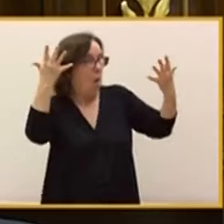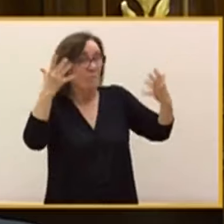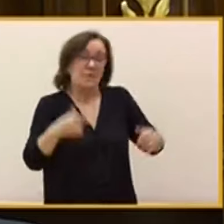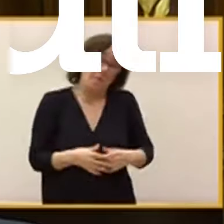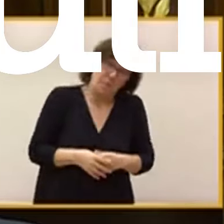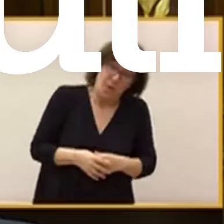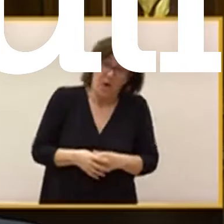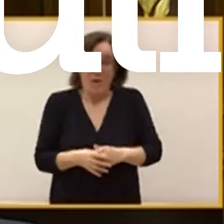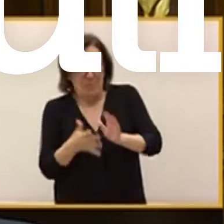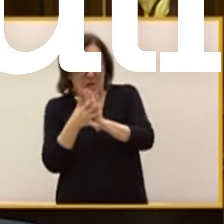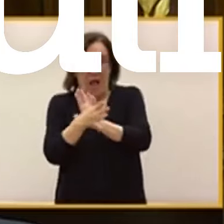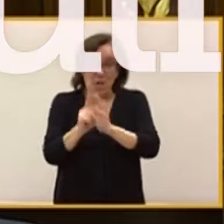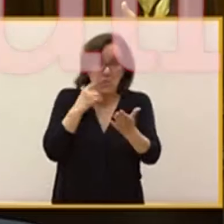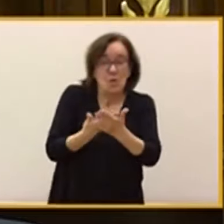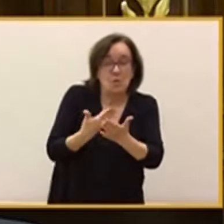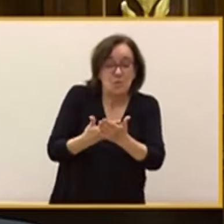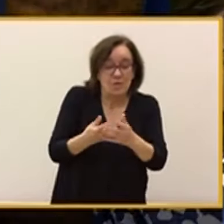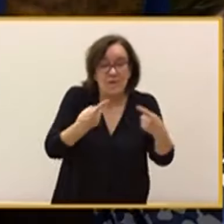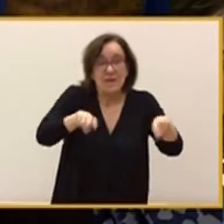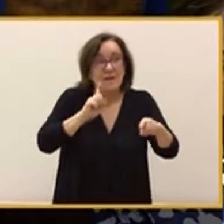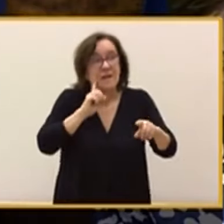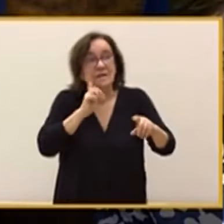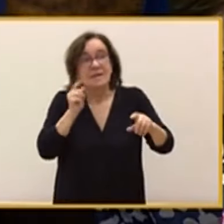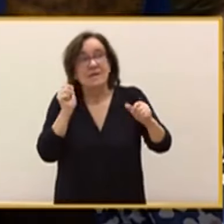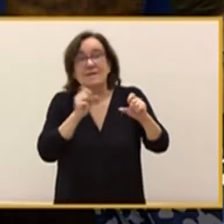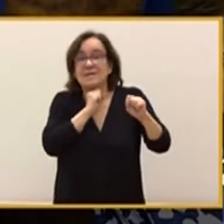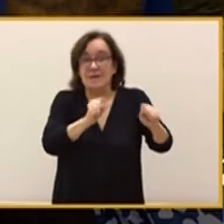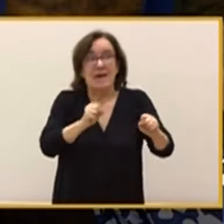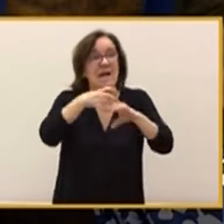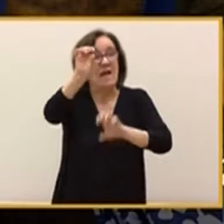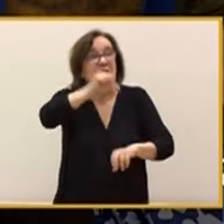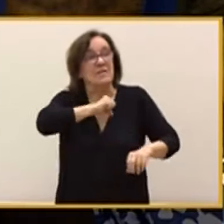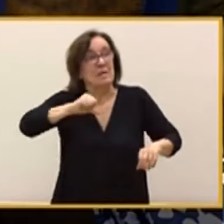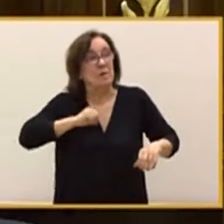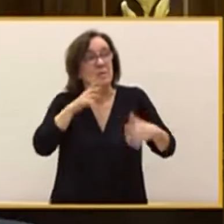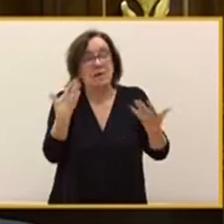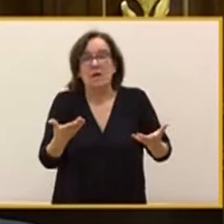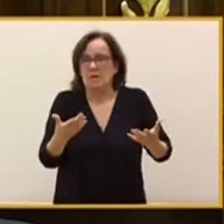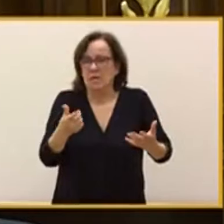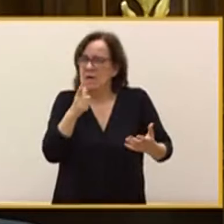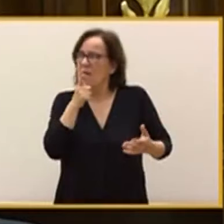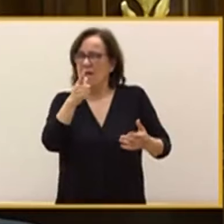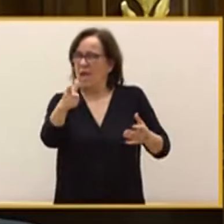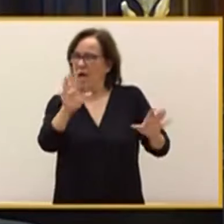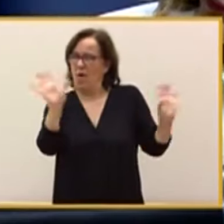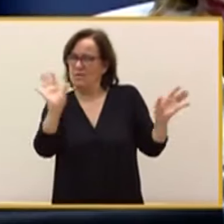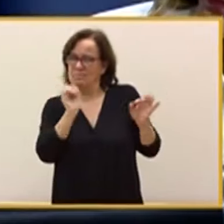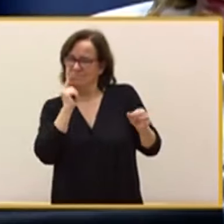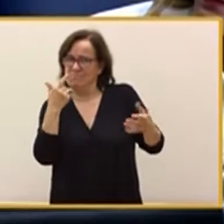El argumento estaría justificado si usted no dependiese del independentismo, pero está bastante lejos de eso, ¿no?